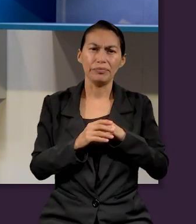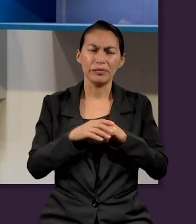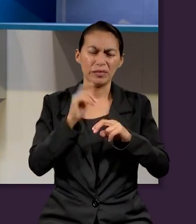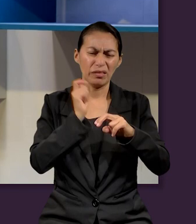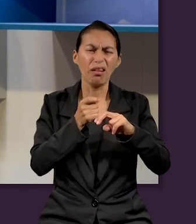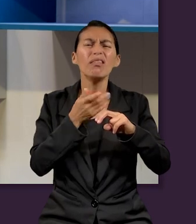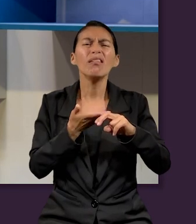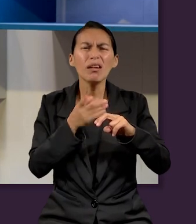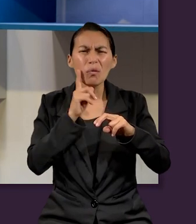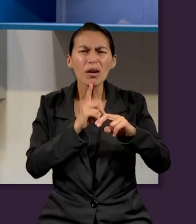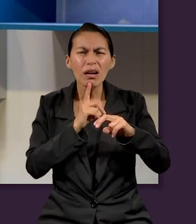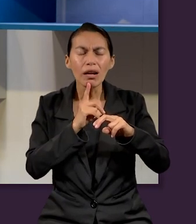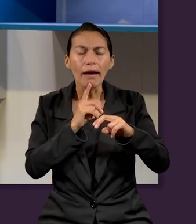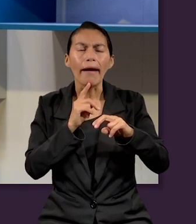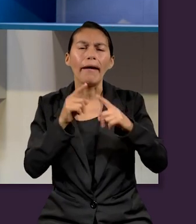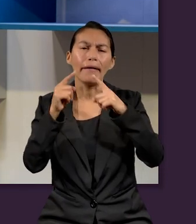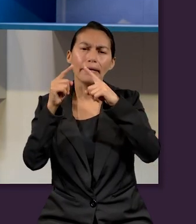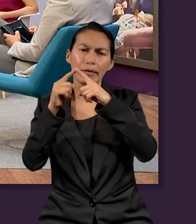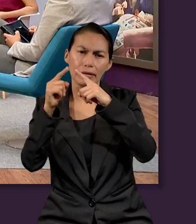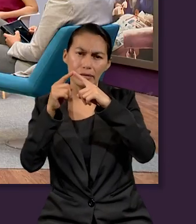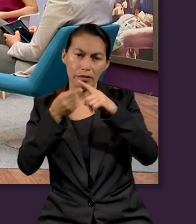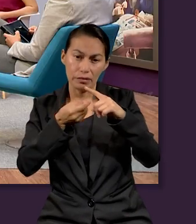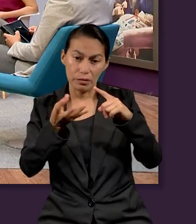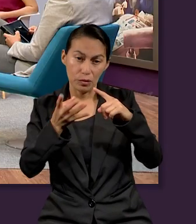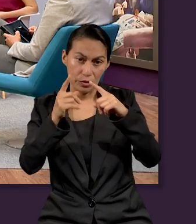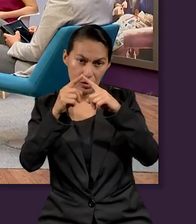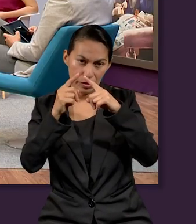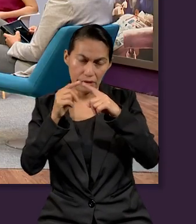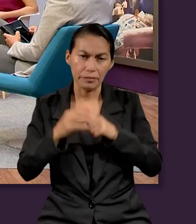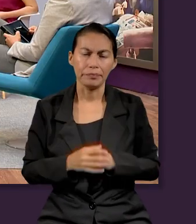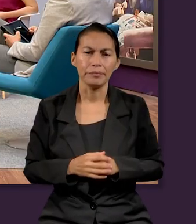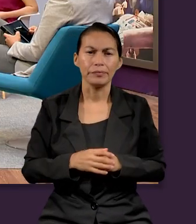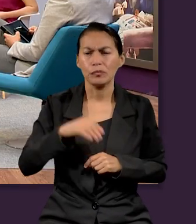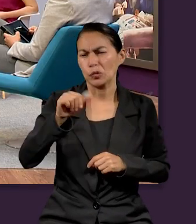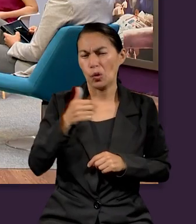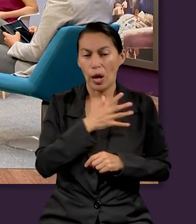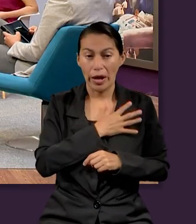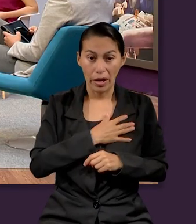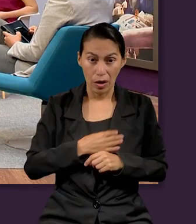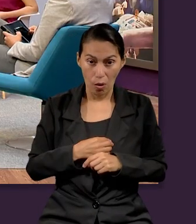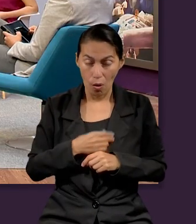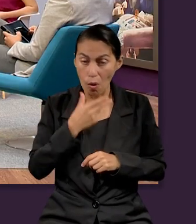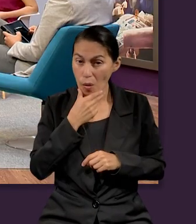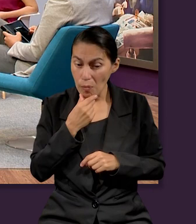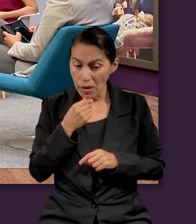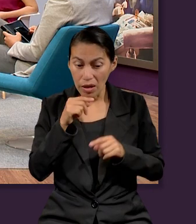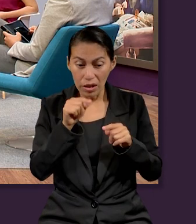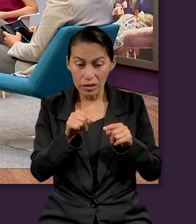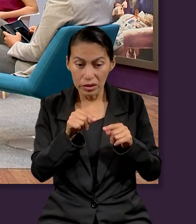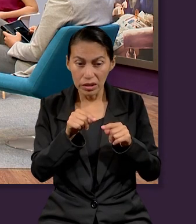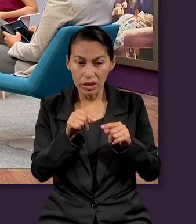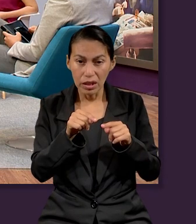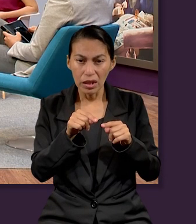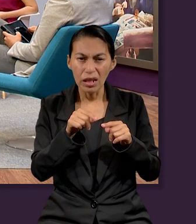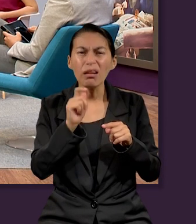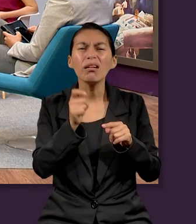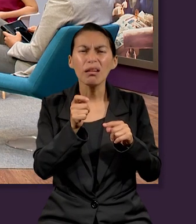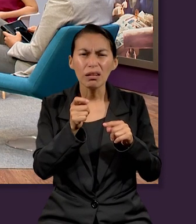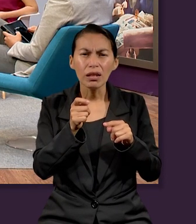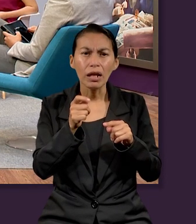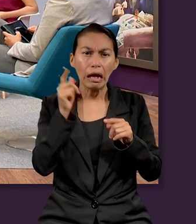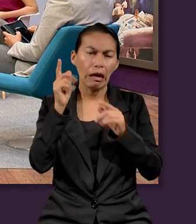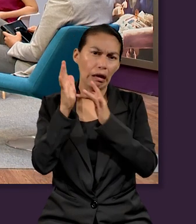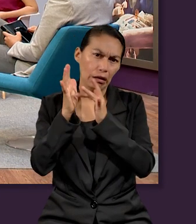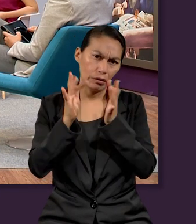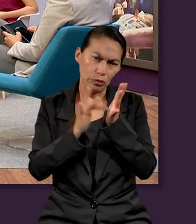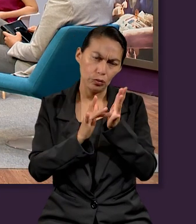dama? ¿A quién representa? La iglesia. A la iglesia. Muy bien. Y entonces aparece un hijo varón. ¿Quién